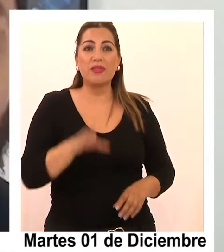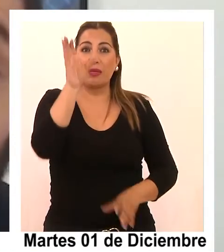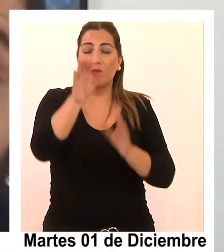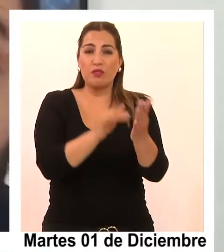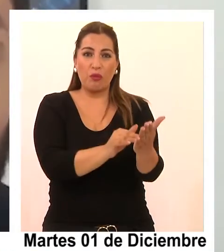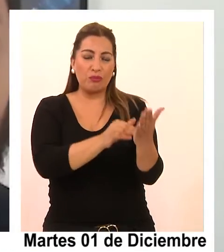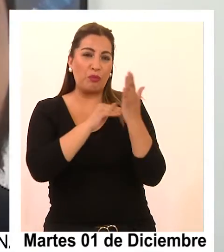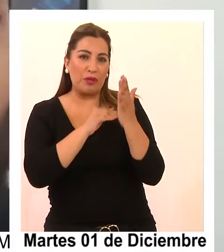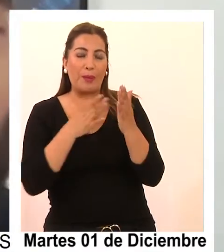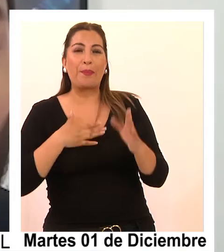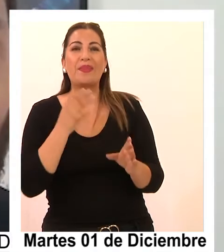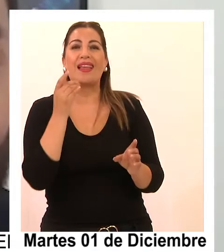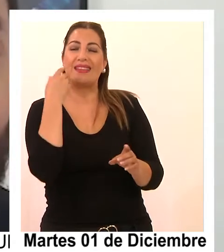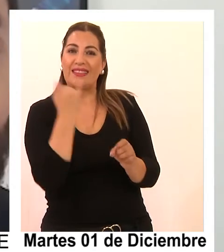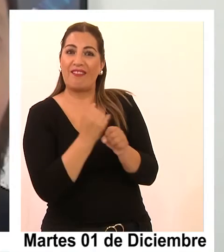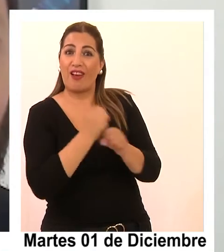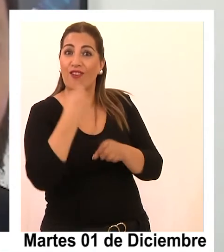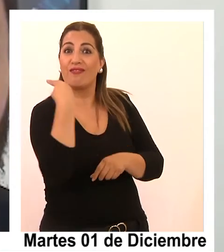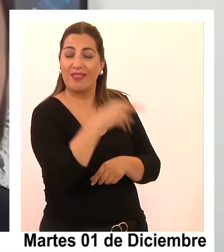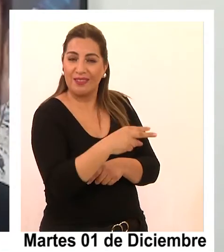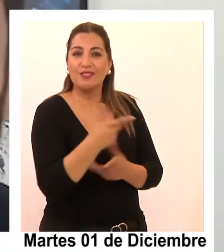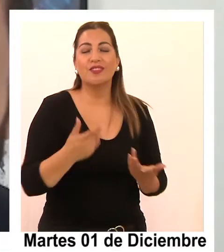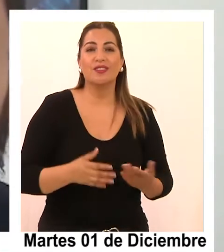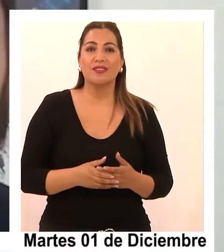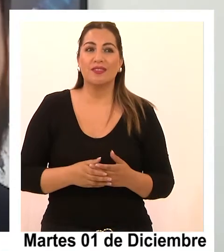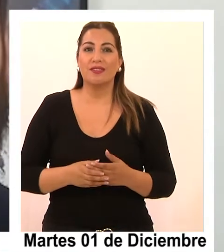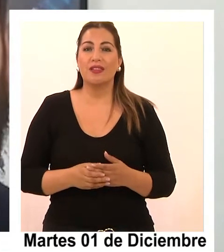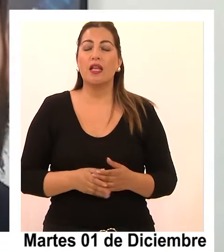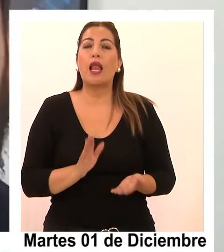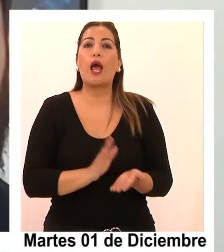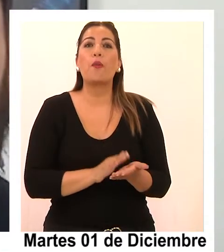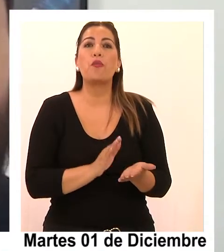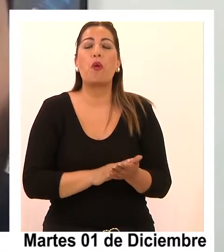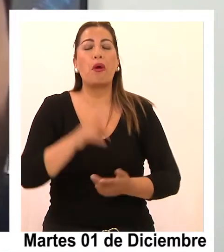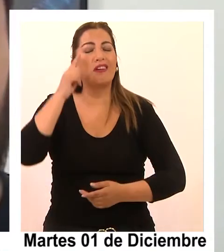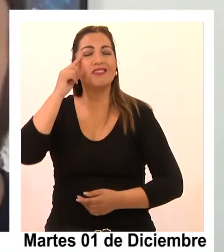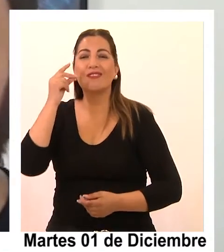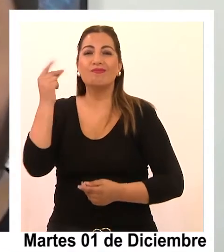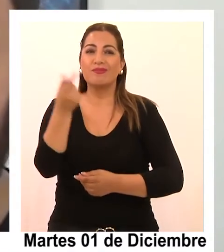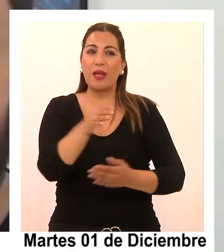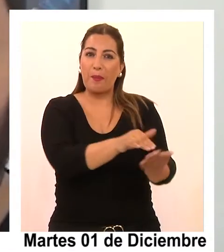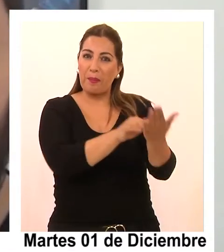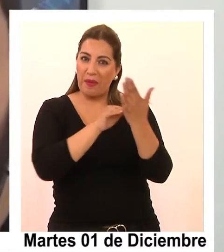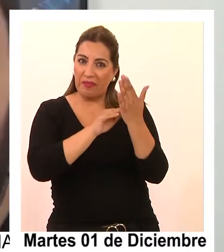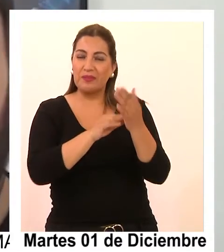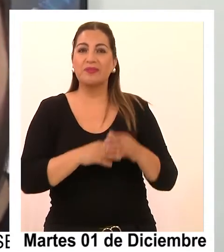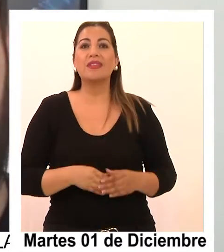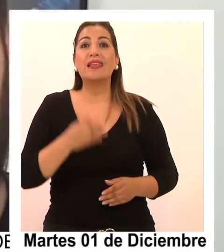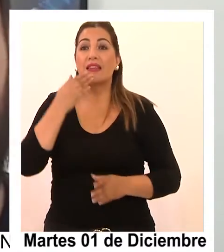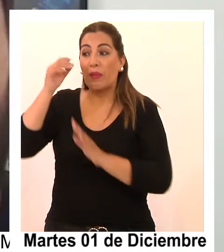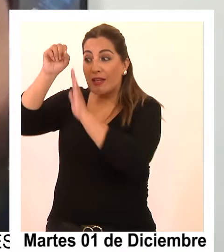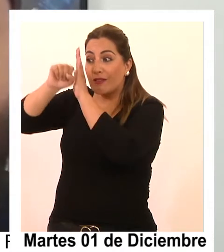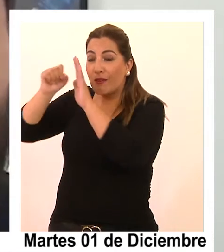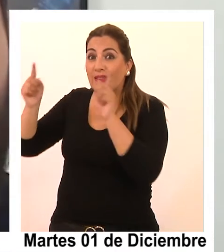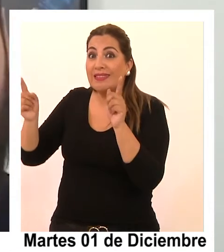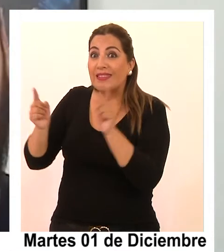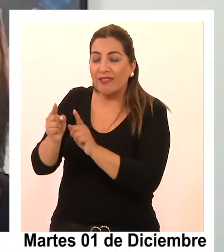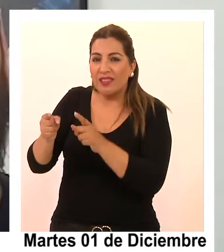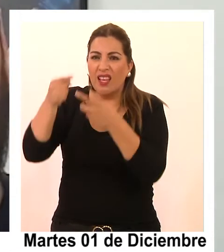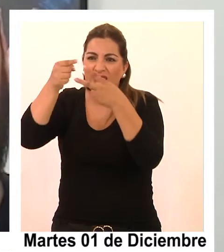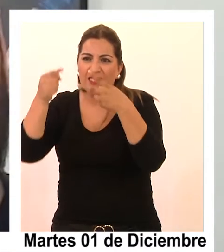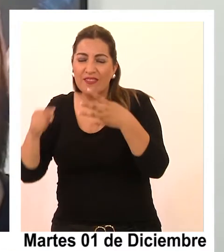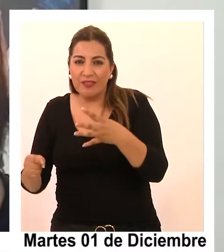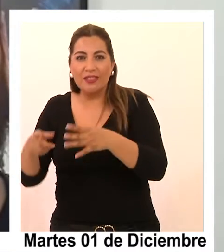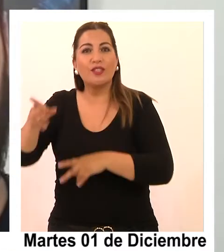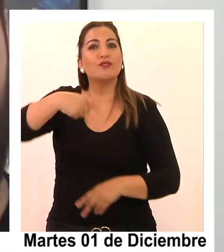presentando sus trabajos y nos van a estar hablando acerca de sus propuestas creativas. Y el ciclo de cortos diversos será un